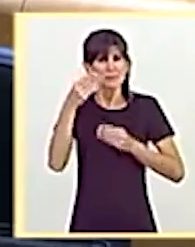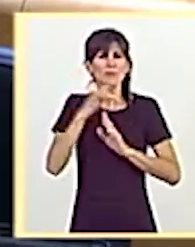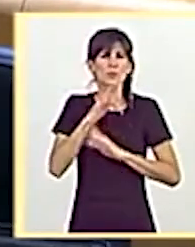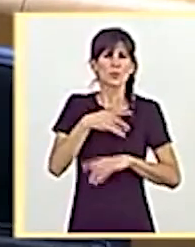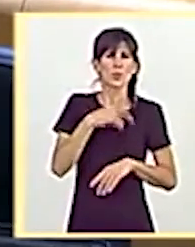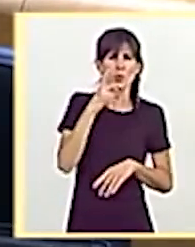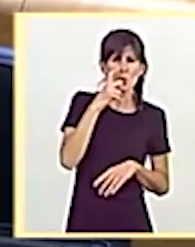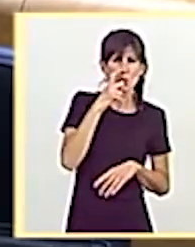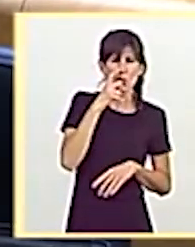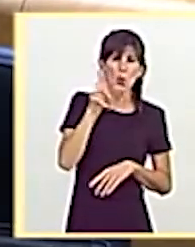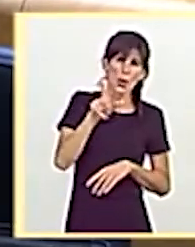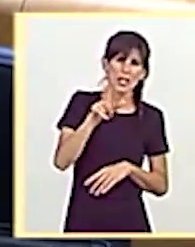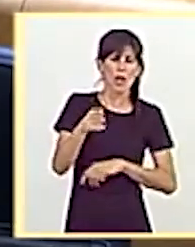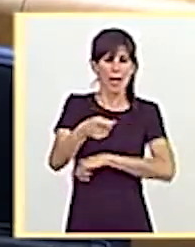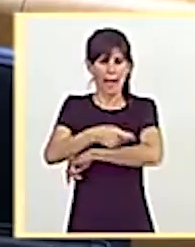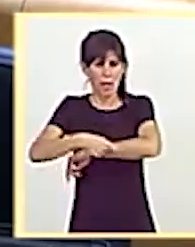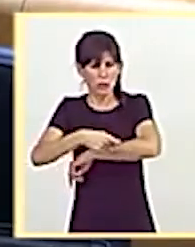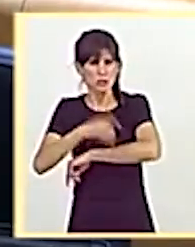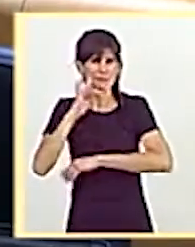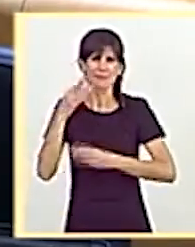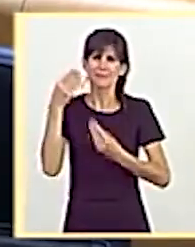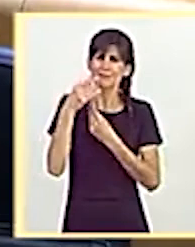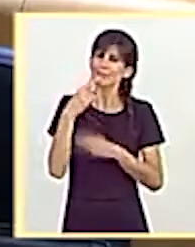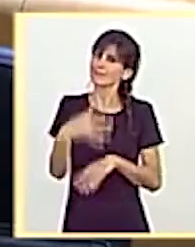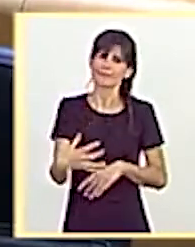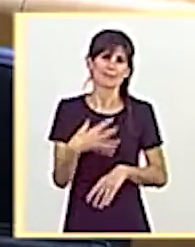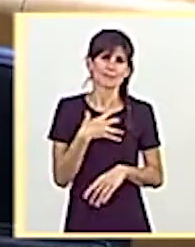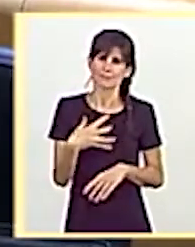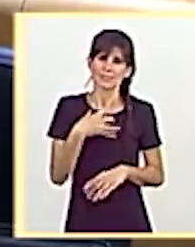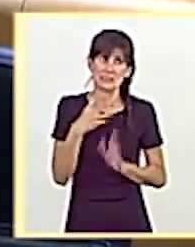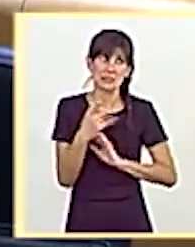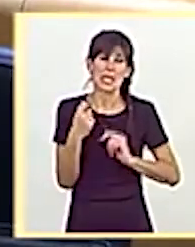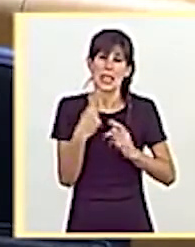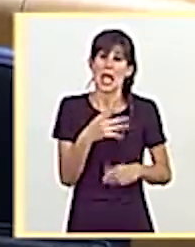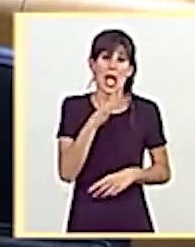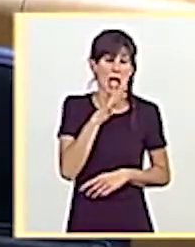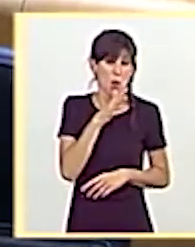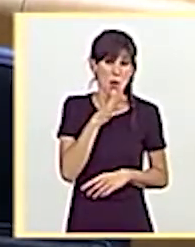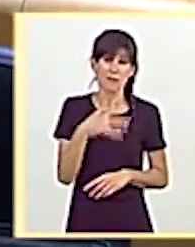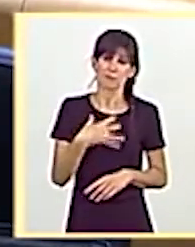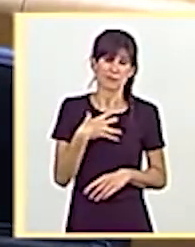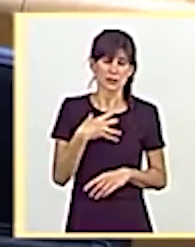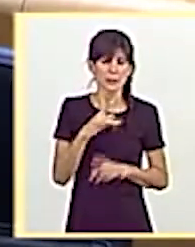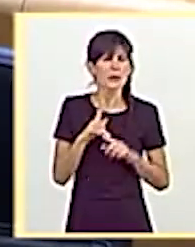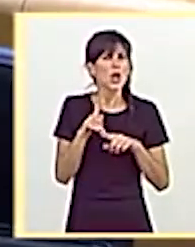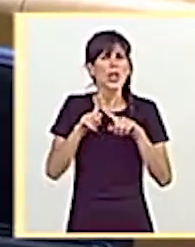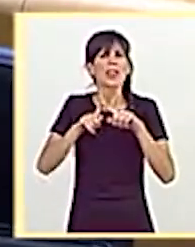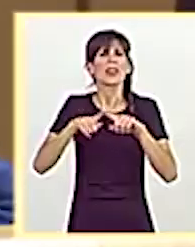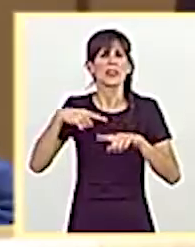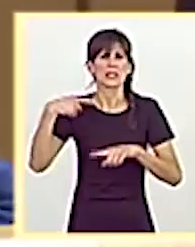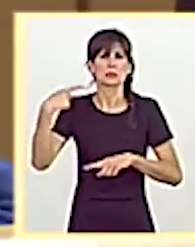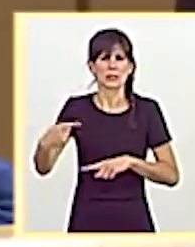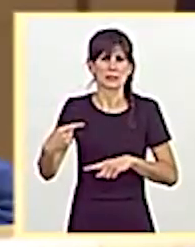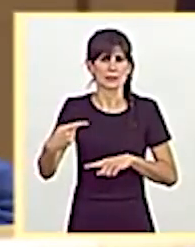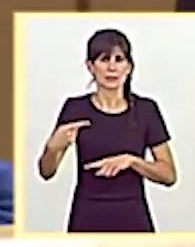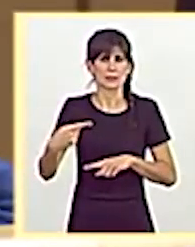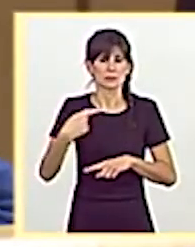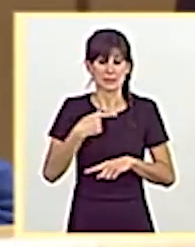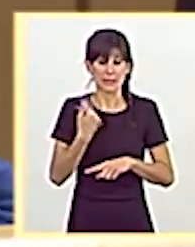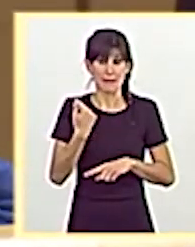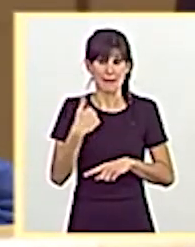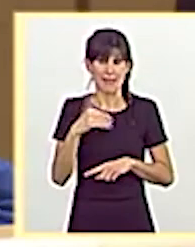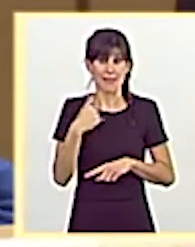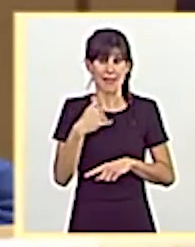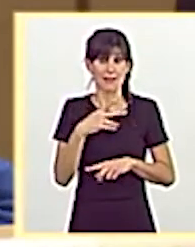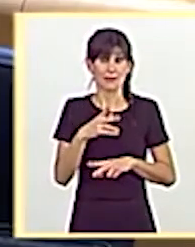julio y agosto no iba a haber posibilidad de este abastecimiento. Pero no obstante, después, según he recogido yo